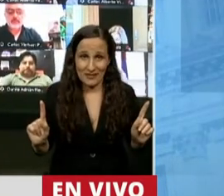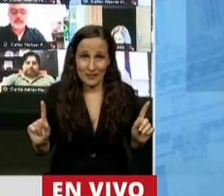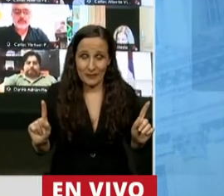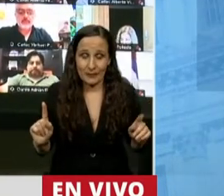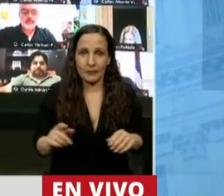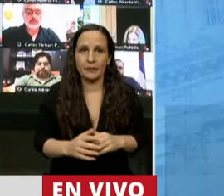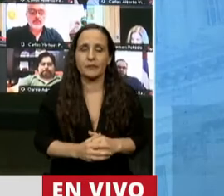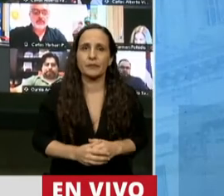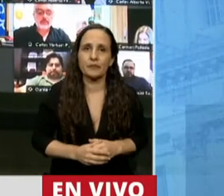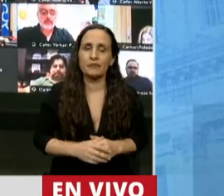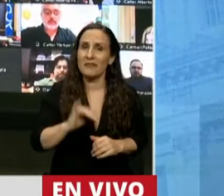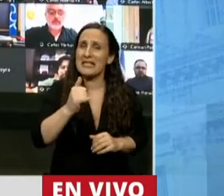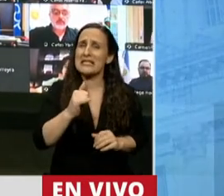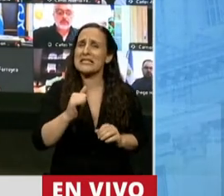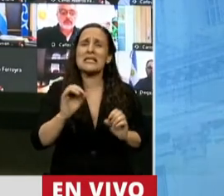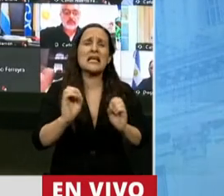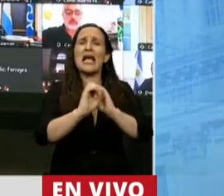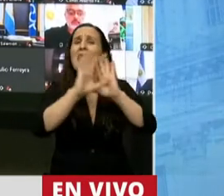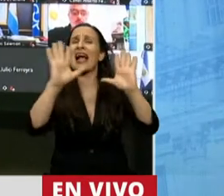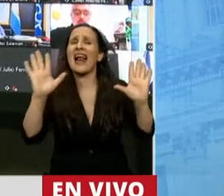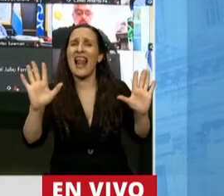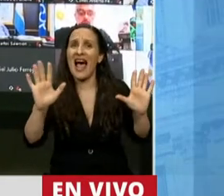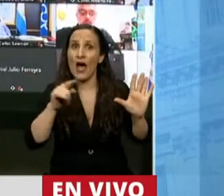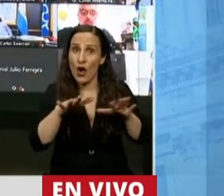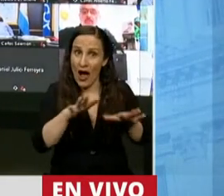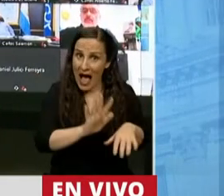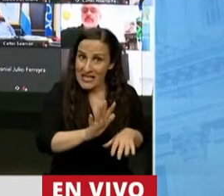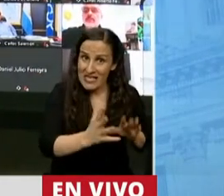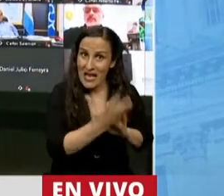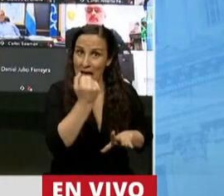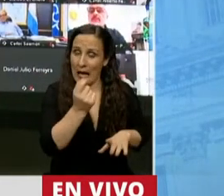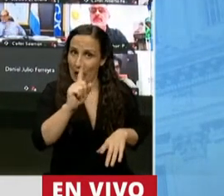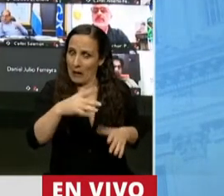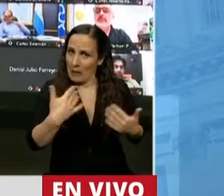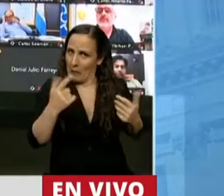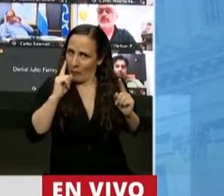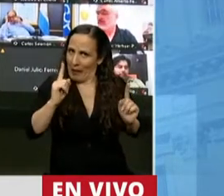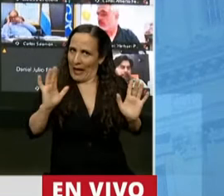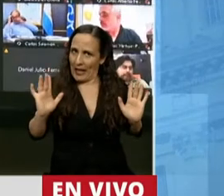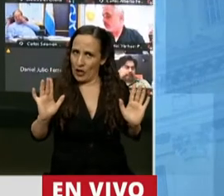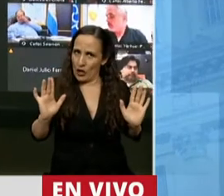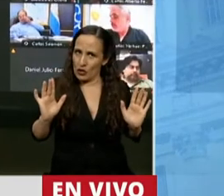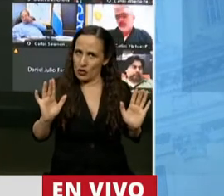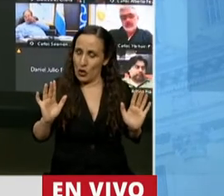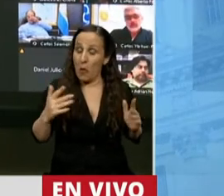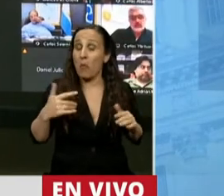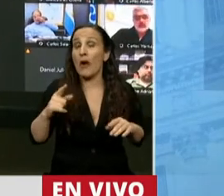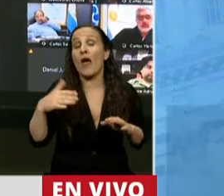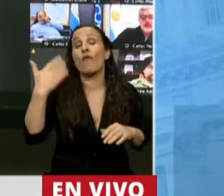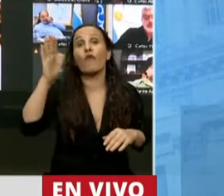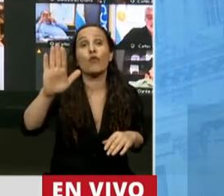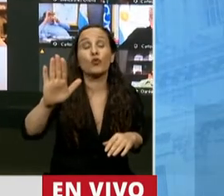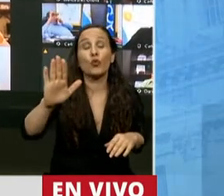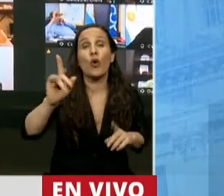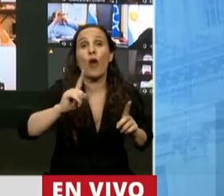Lo que sí está claro es que se abre una puerta muy peligrosa en este sentido y que eventualmente alguna mayoría circunstancial en el futuro